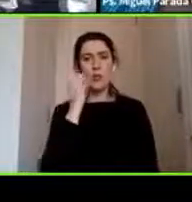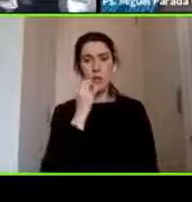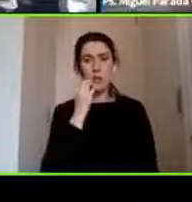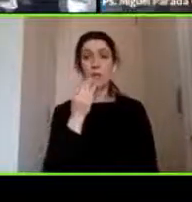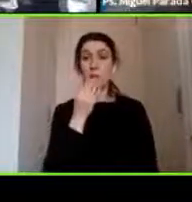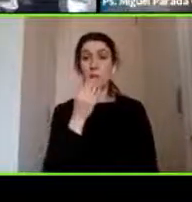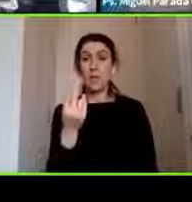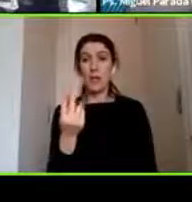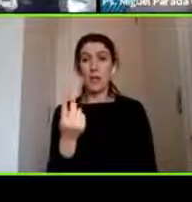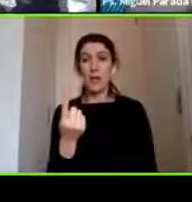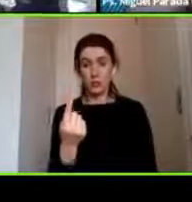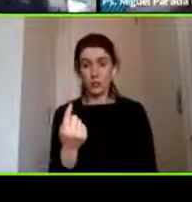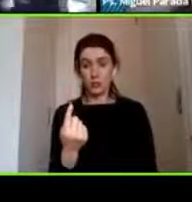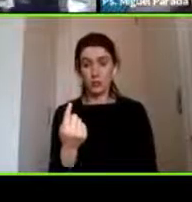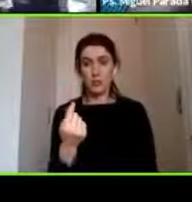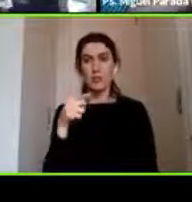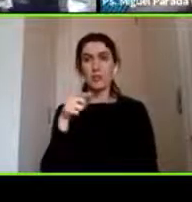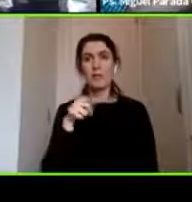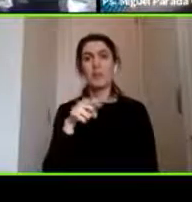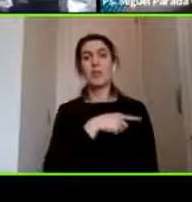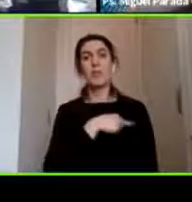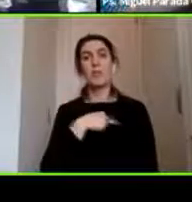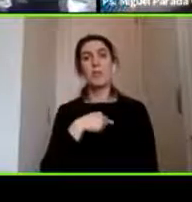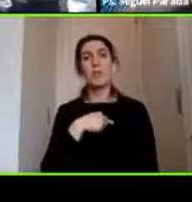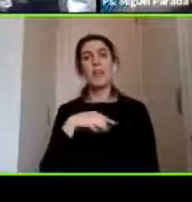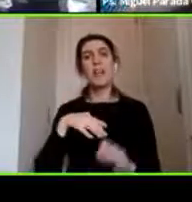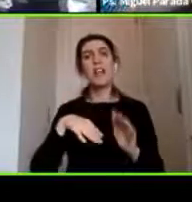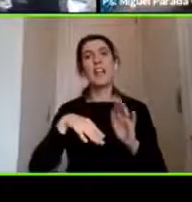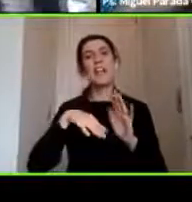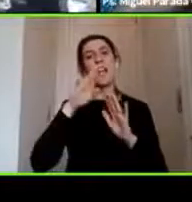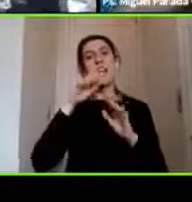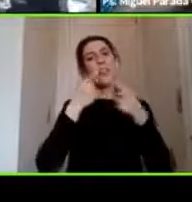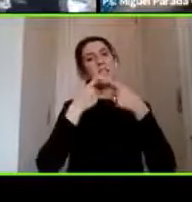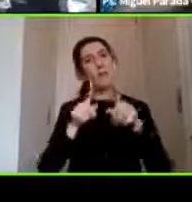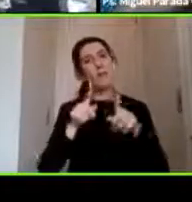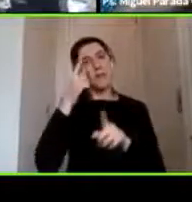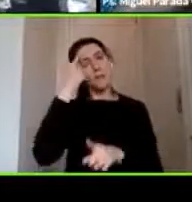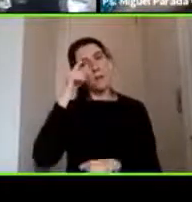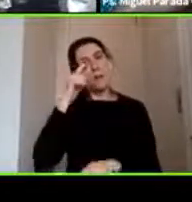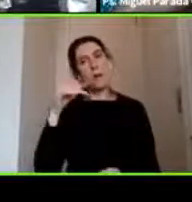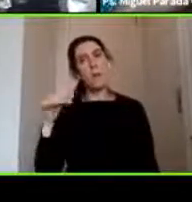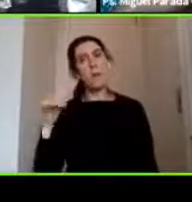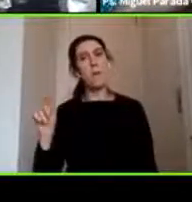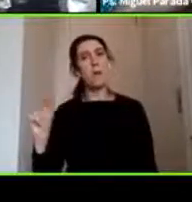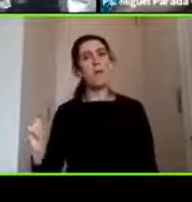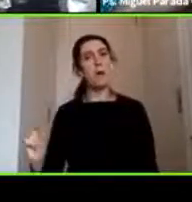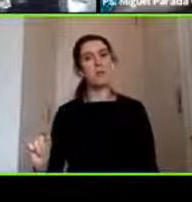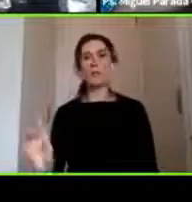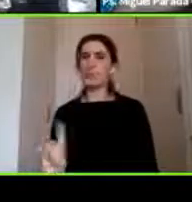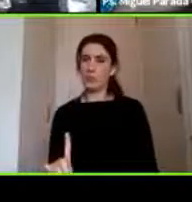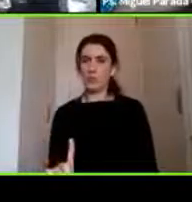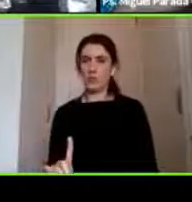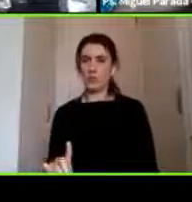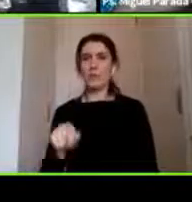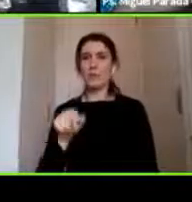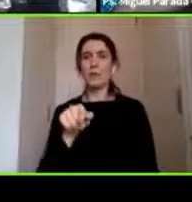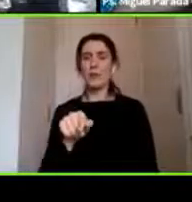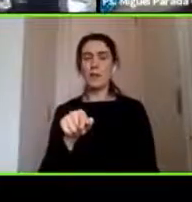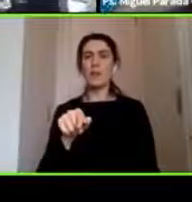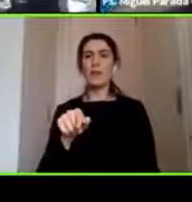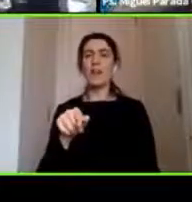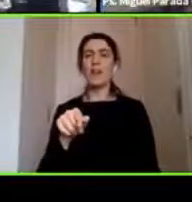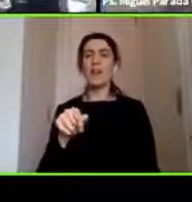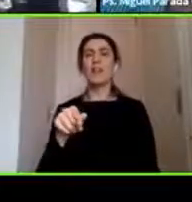denomina Grandes Diferentes No Menos Desafíos en el Diagnóstico e Intervención para Adultas y Adultos en el Especto Autista y